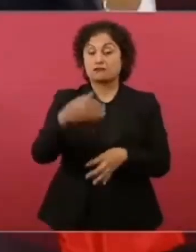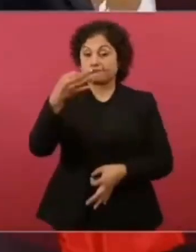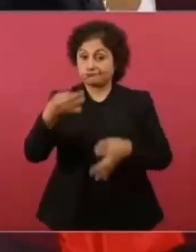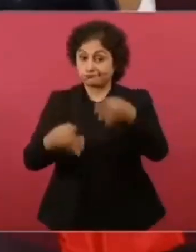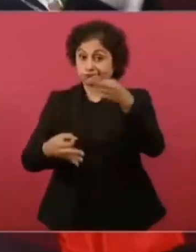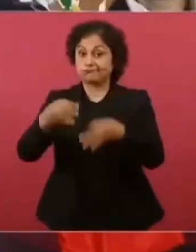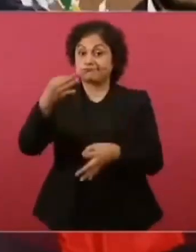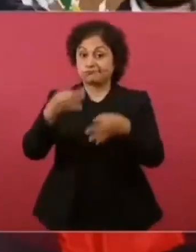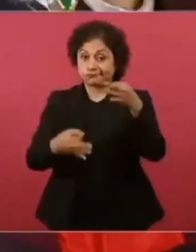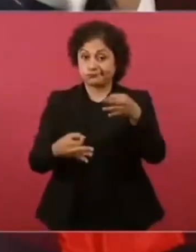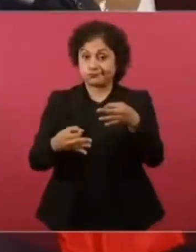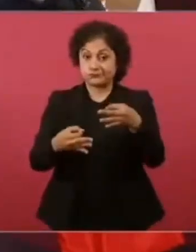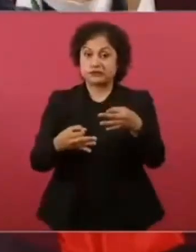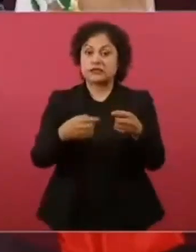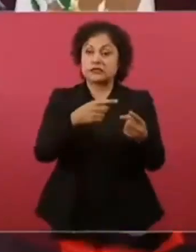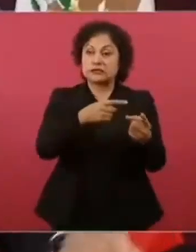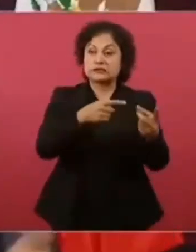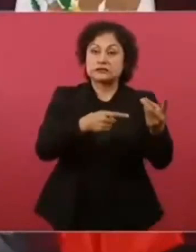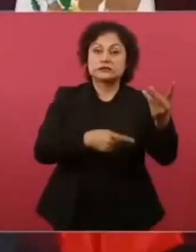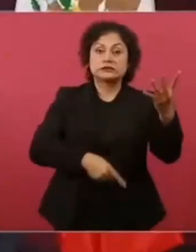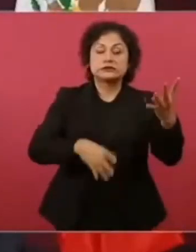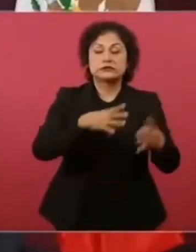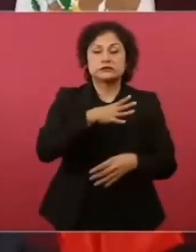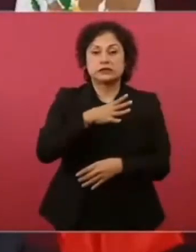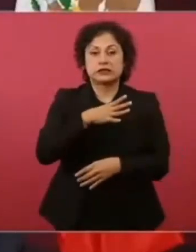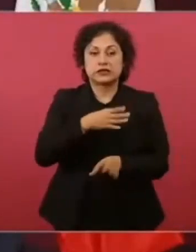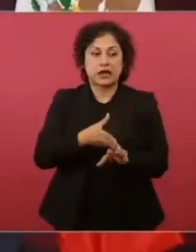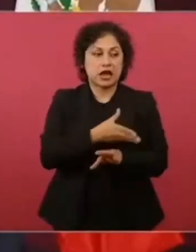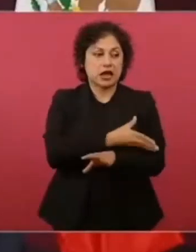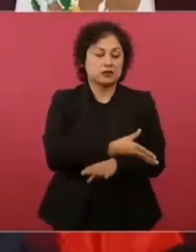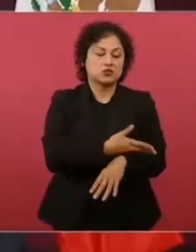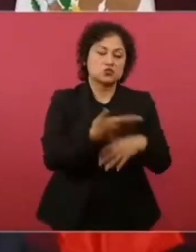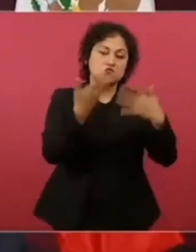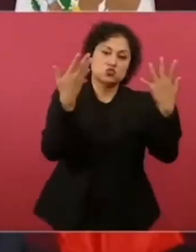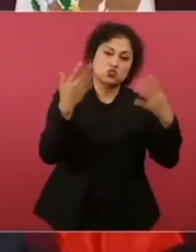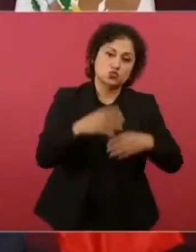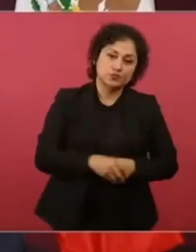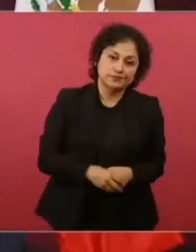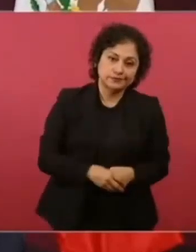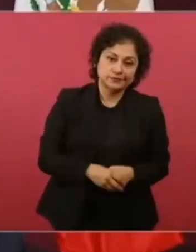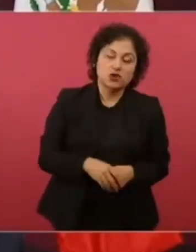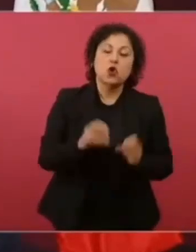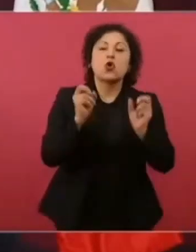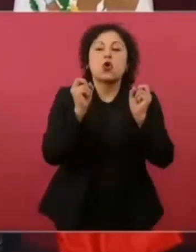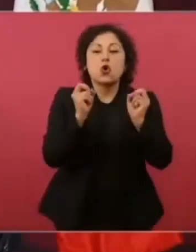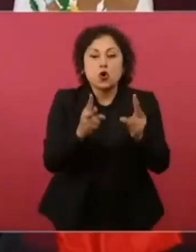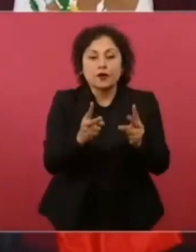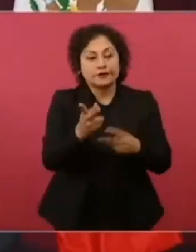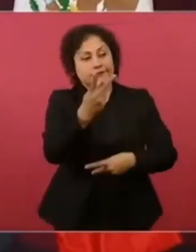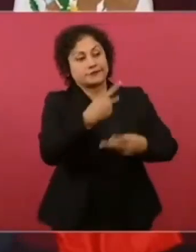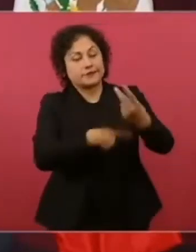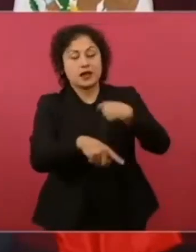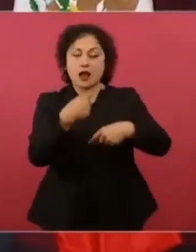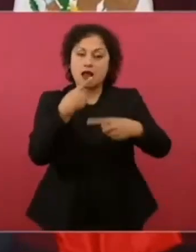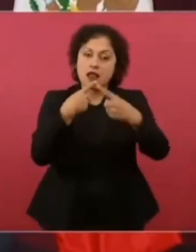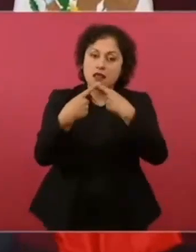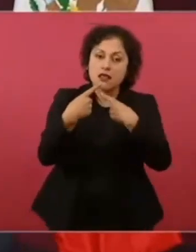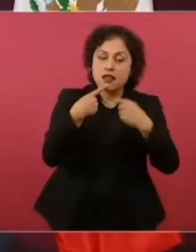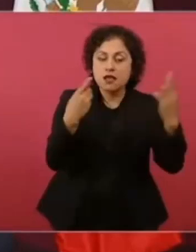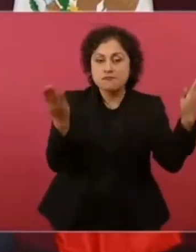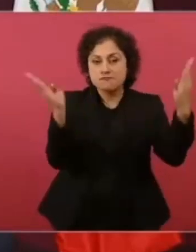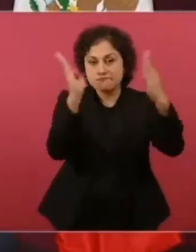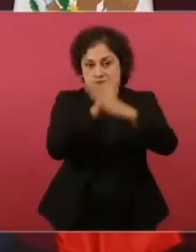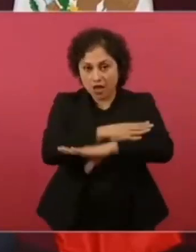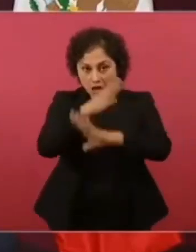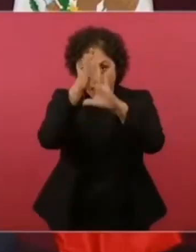un acuerdo porque no